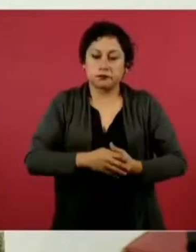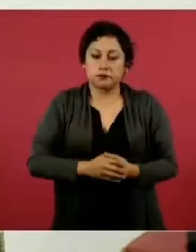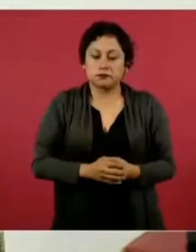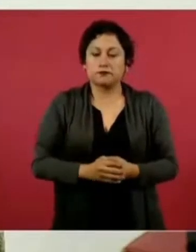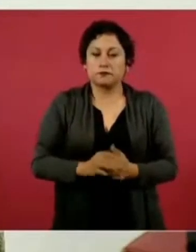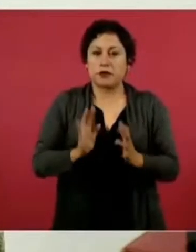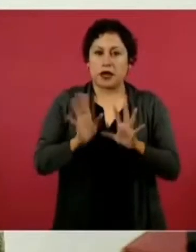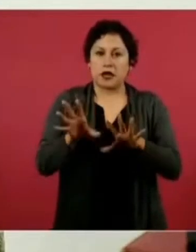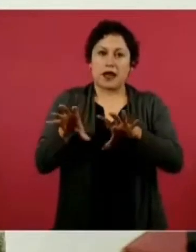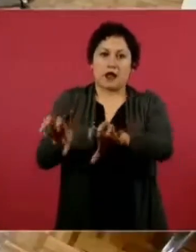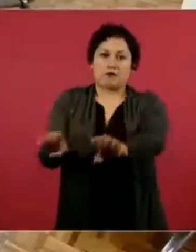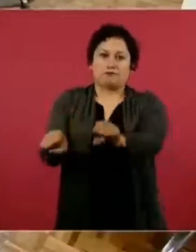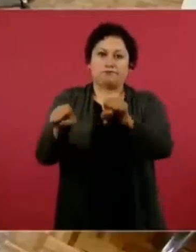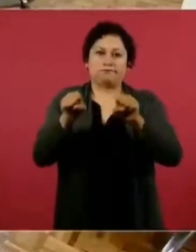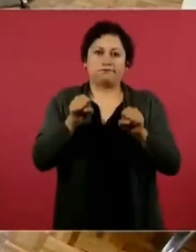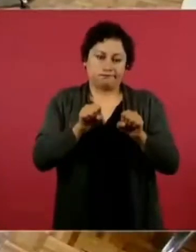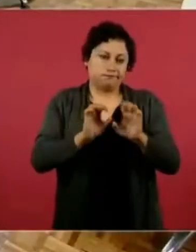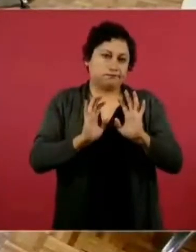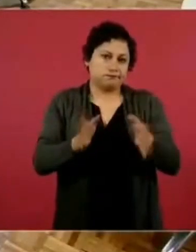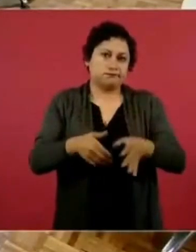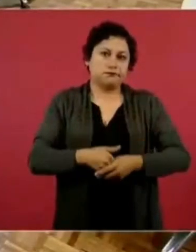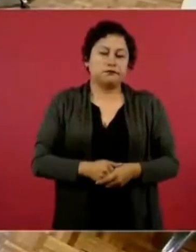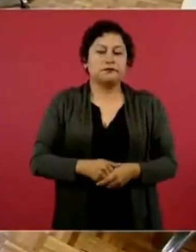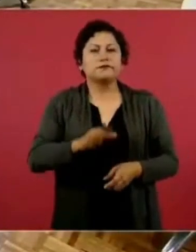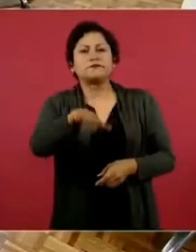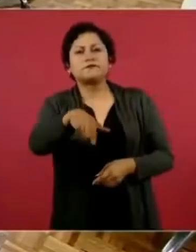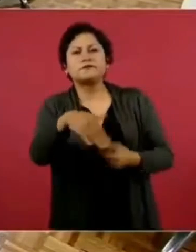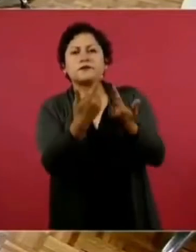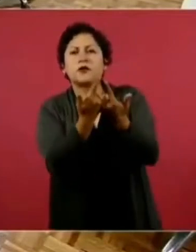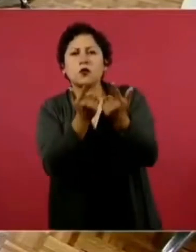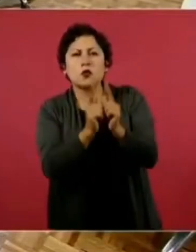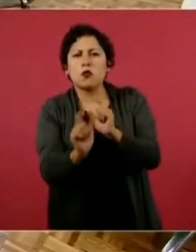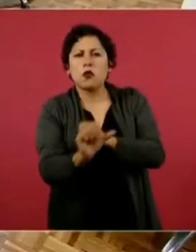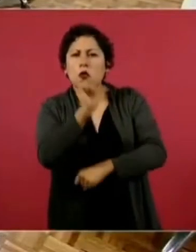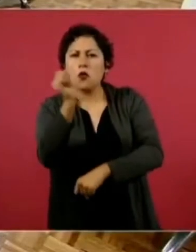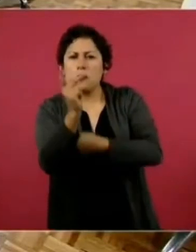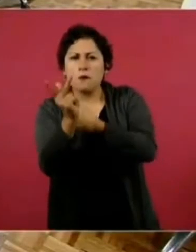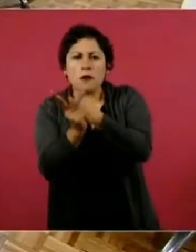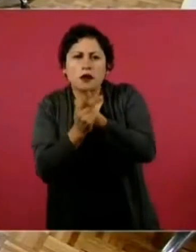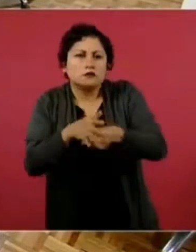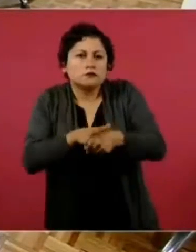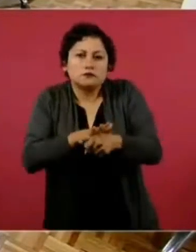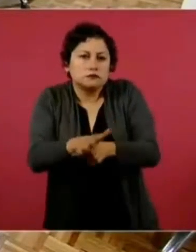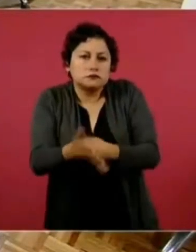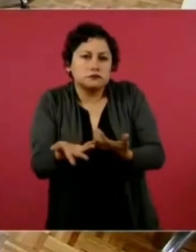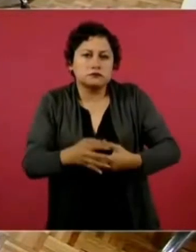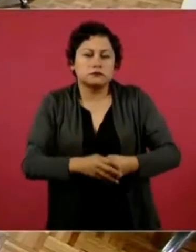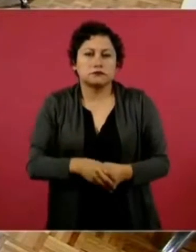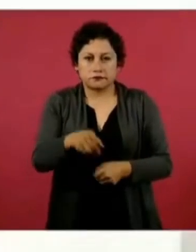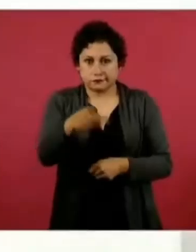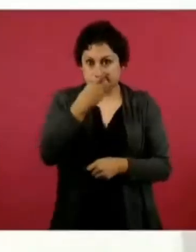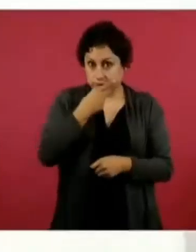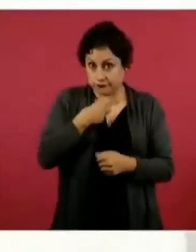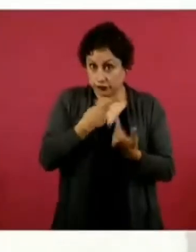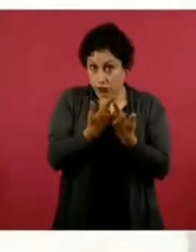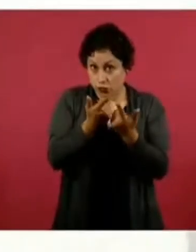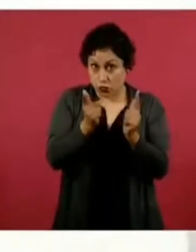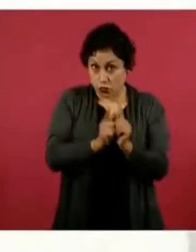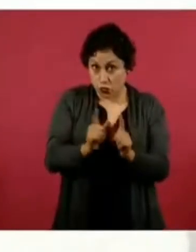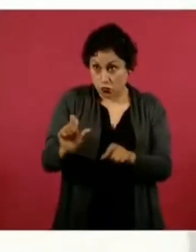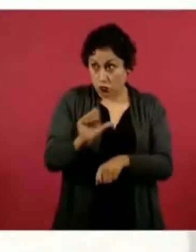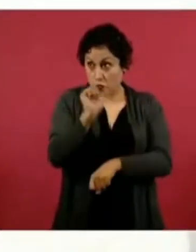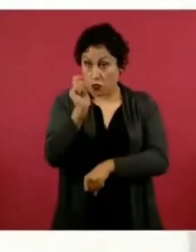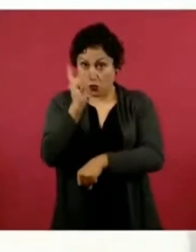detenido a muchos. ¿Grupos extranjeros como qué grupos serían? Me comentó que eran grupos extranjeros que están interviniendo.